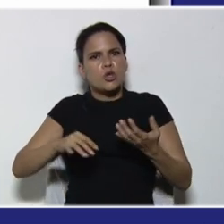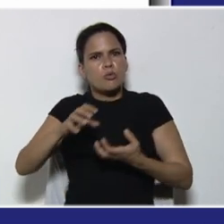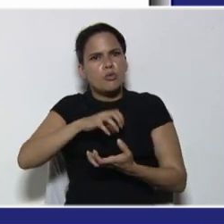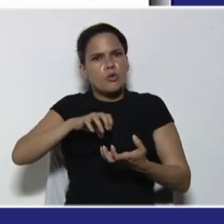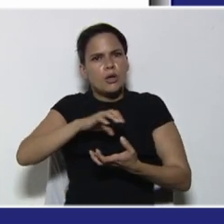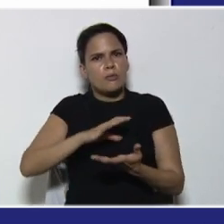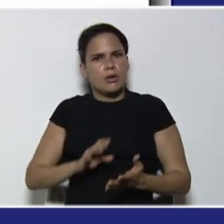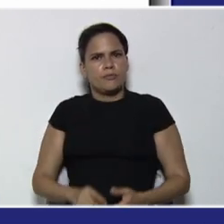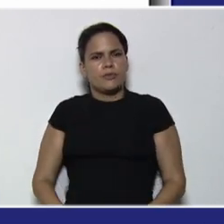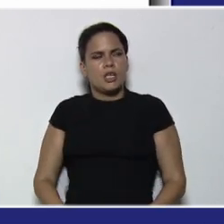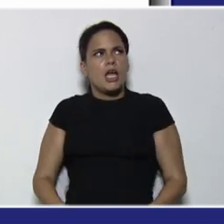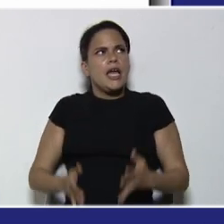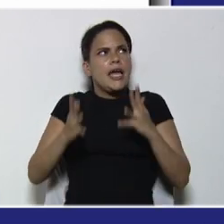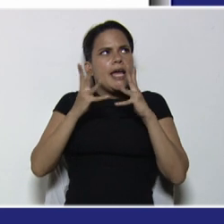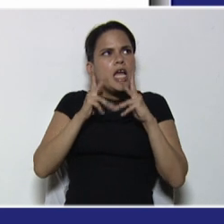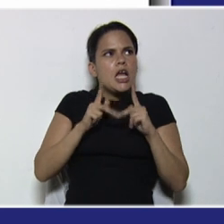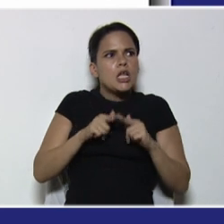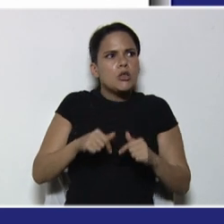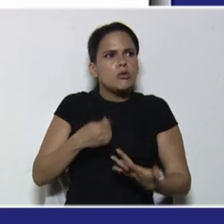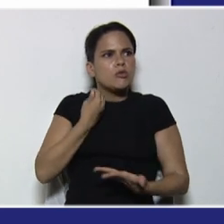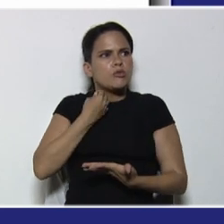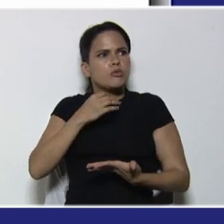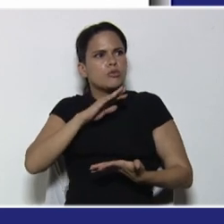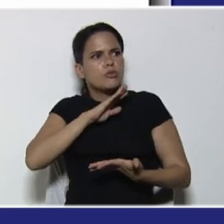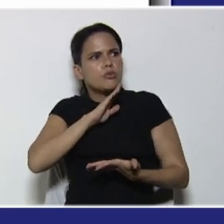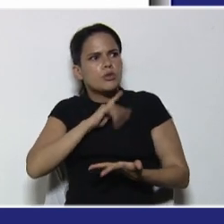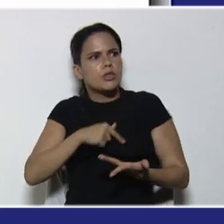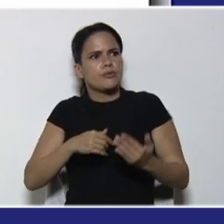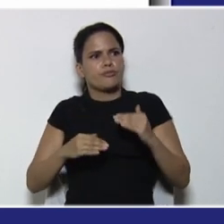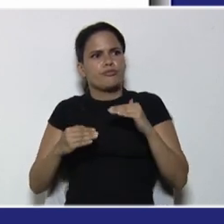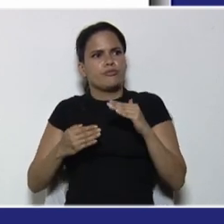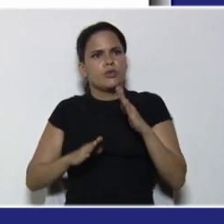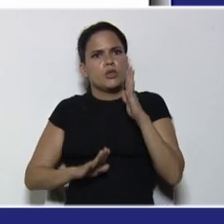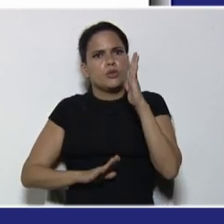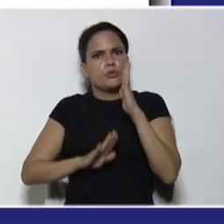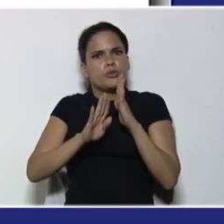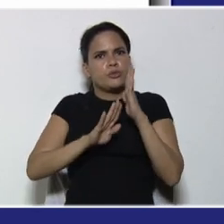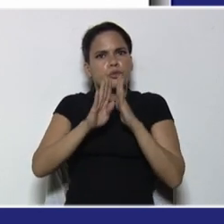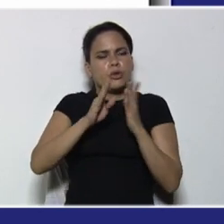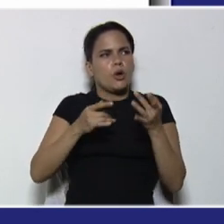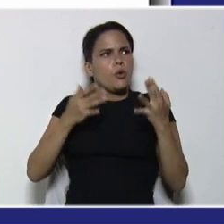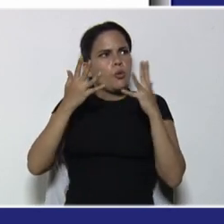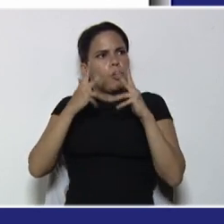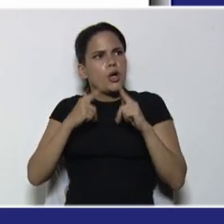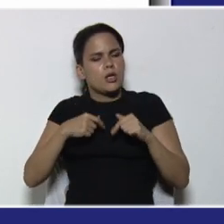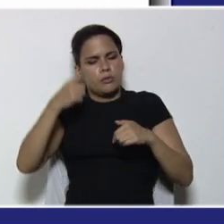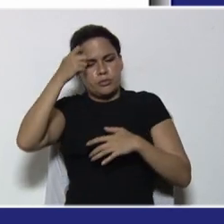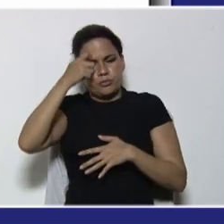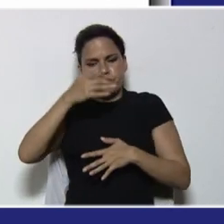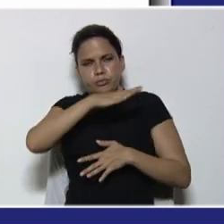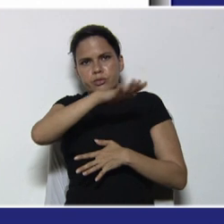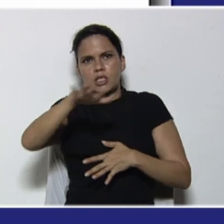número de bacterias, que se reproduce, por ficción binaria, o un número de miembros, en poblaciones, de ecosistemas, también les recuerdo, que